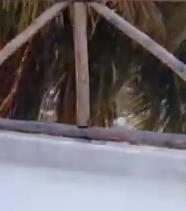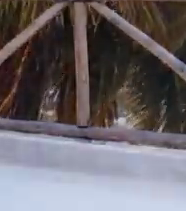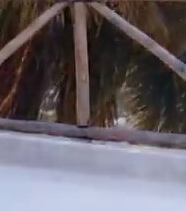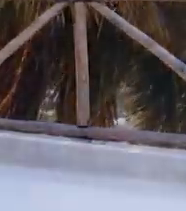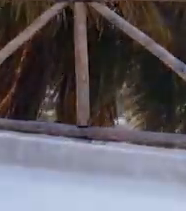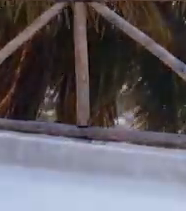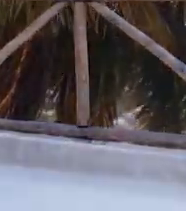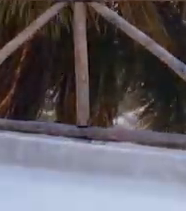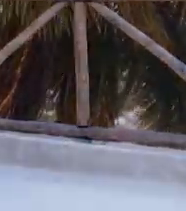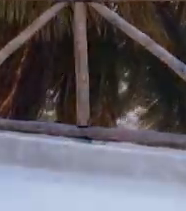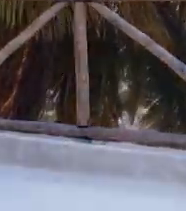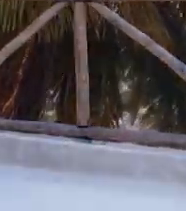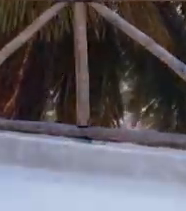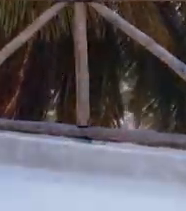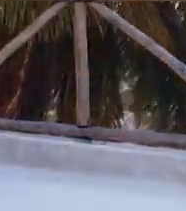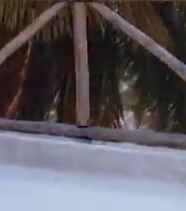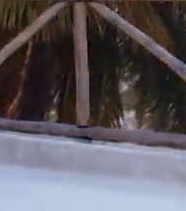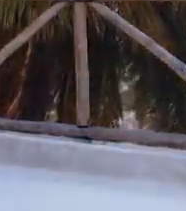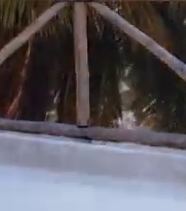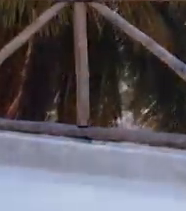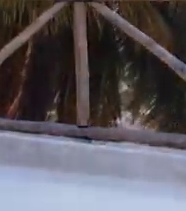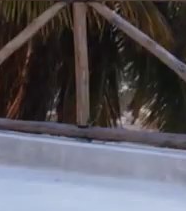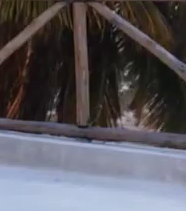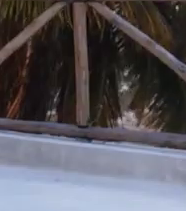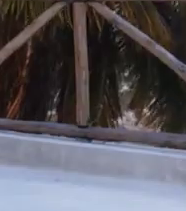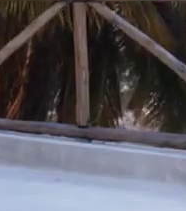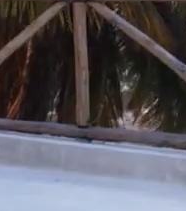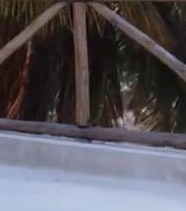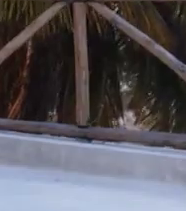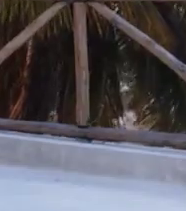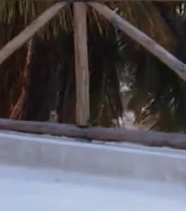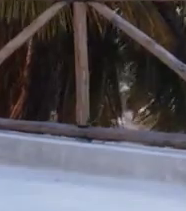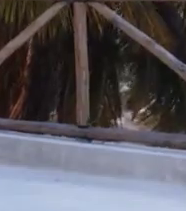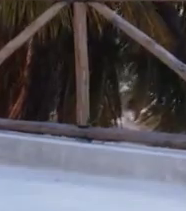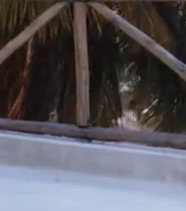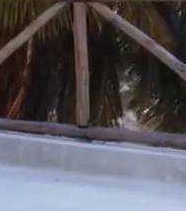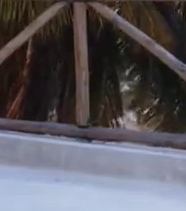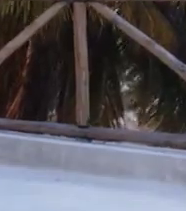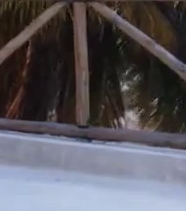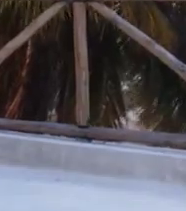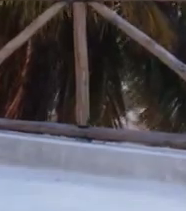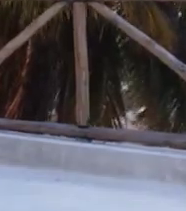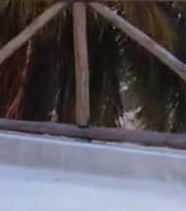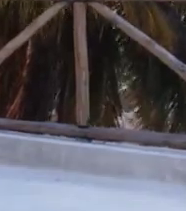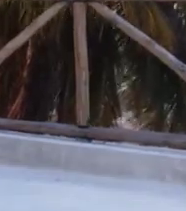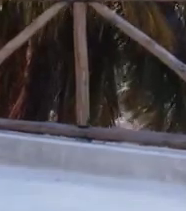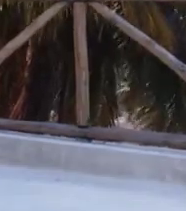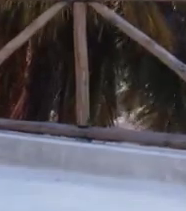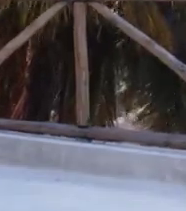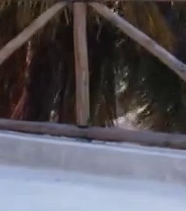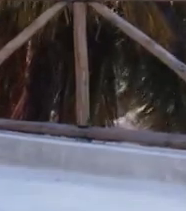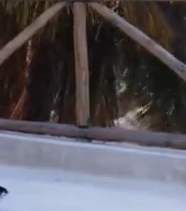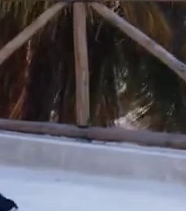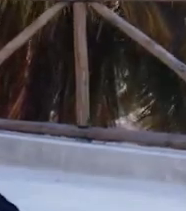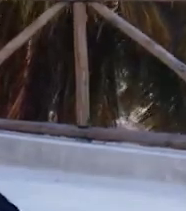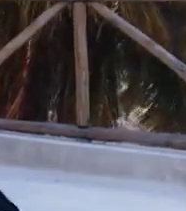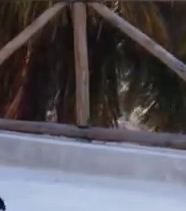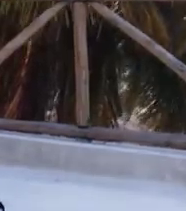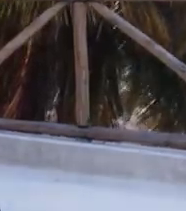hacia abajo. Tres, cuatro, cinco, seis, siete, ocho.